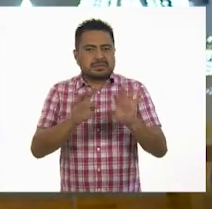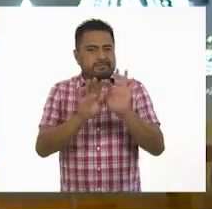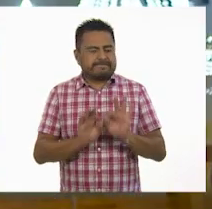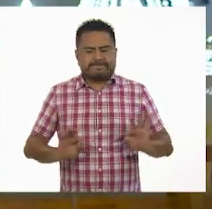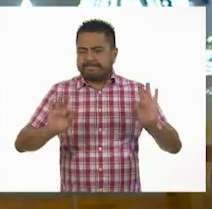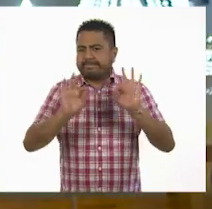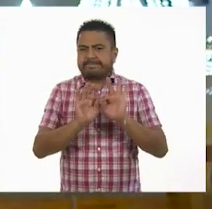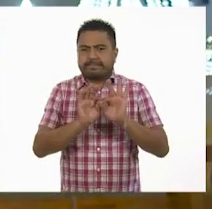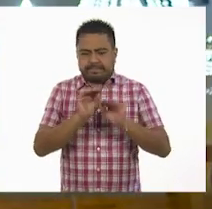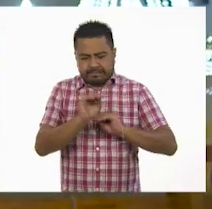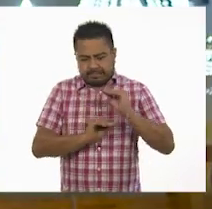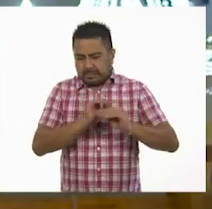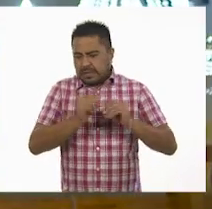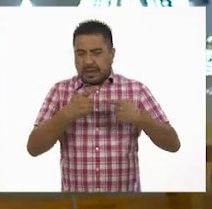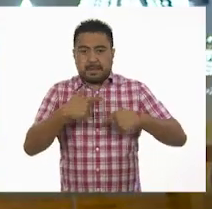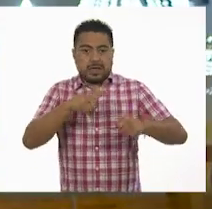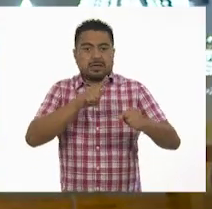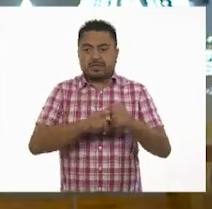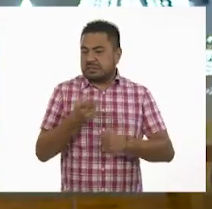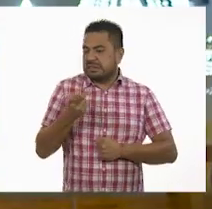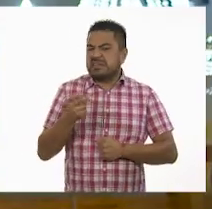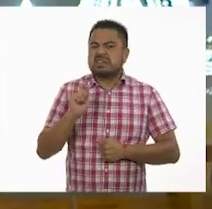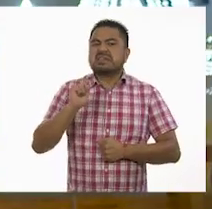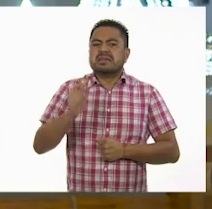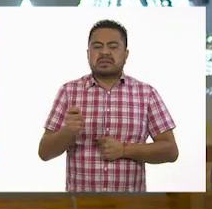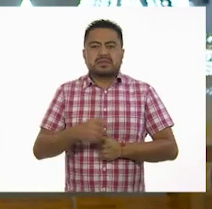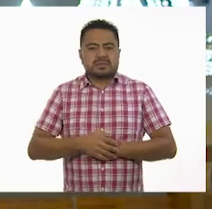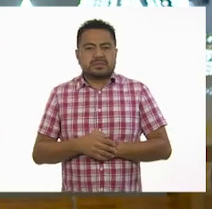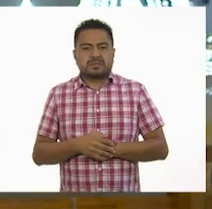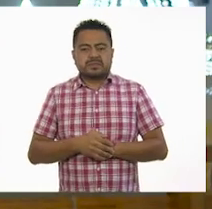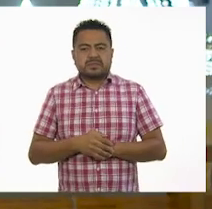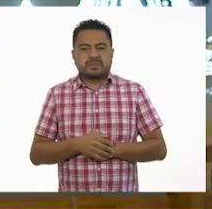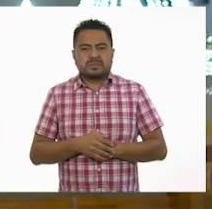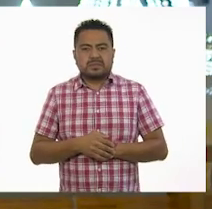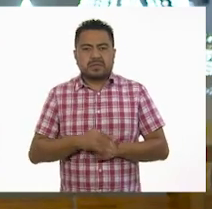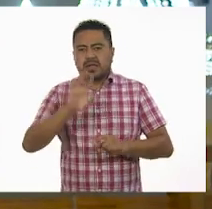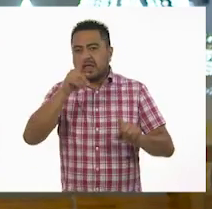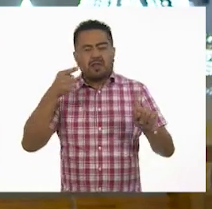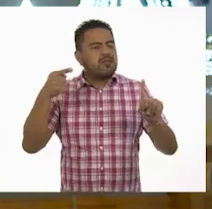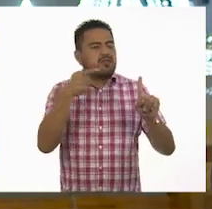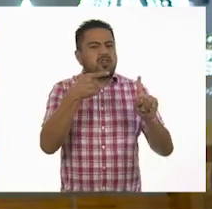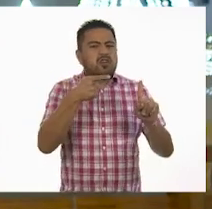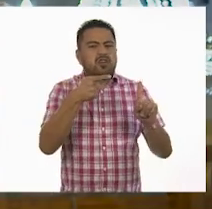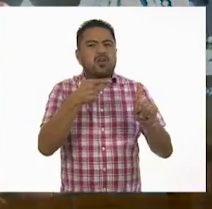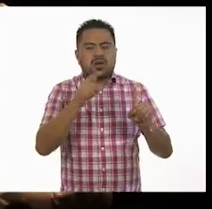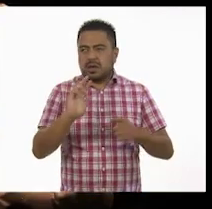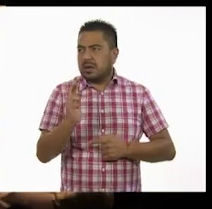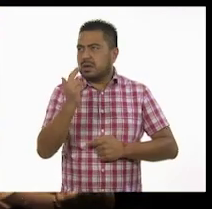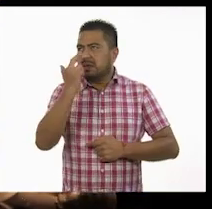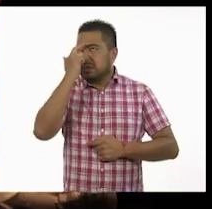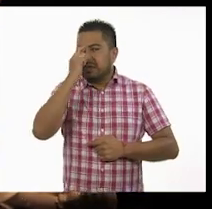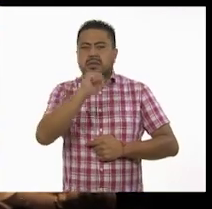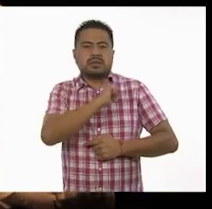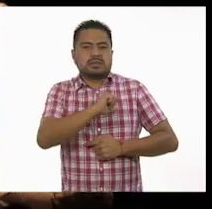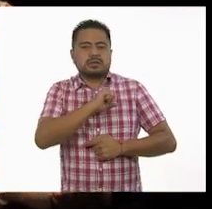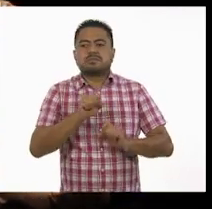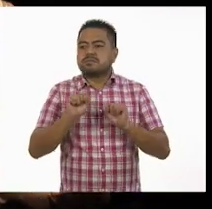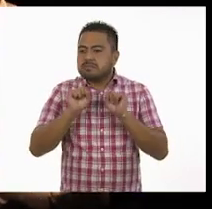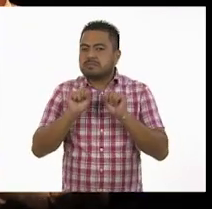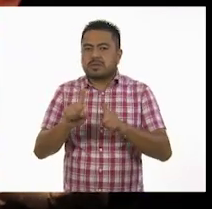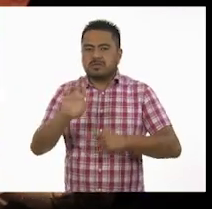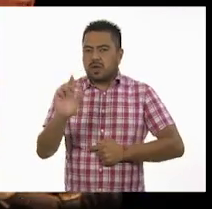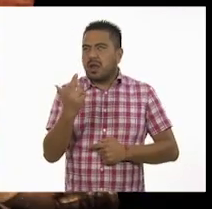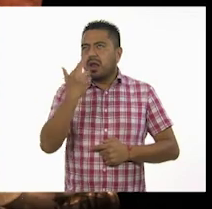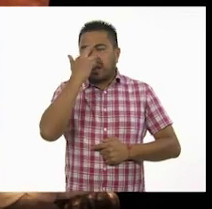Principalmente el construir al personaje es enfocarme en mis recuerdos. Lo mismo de mis